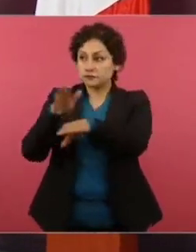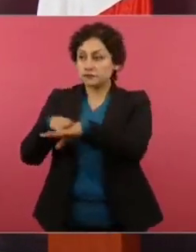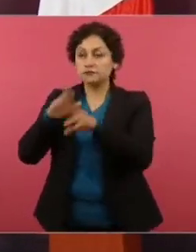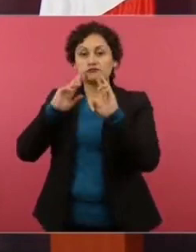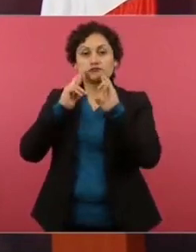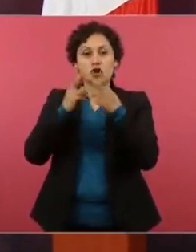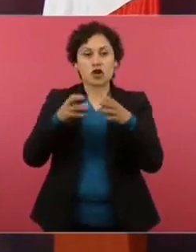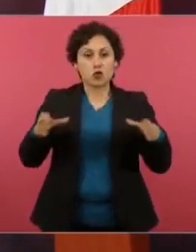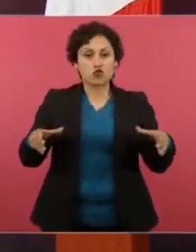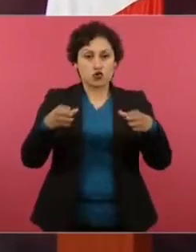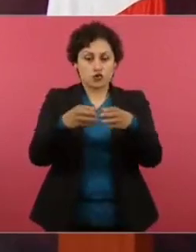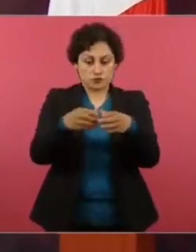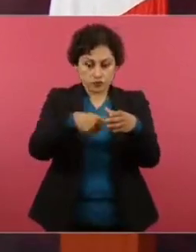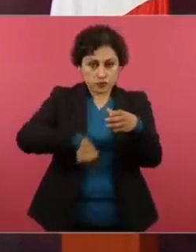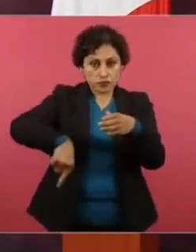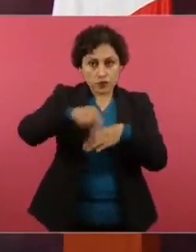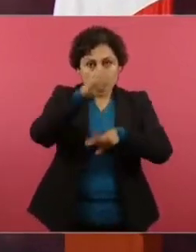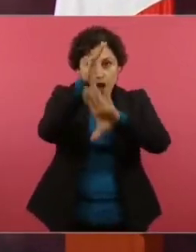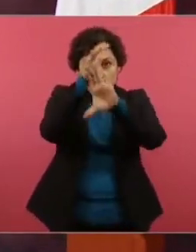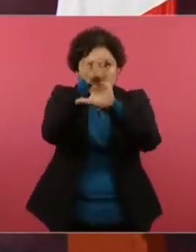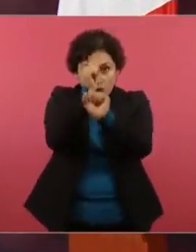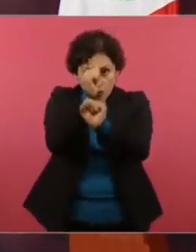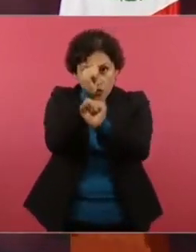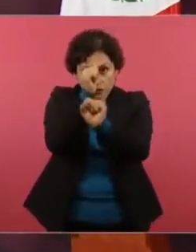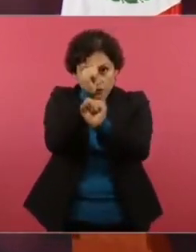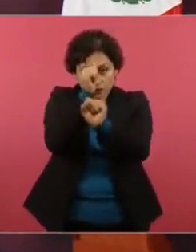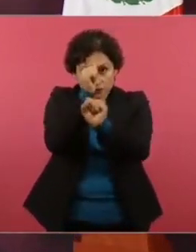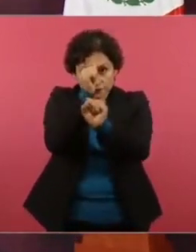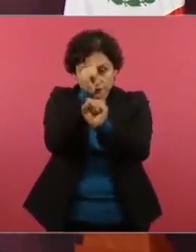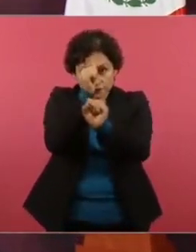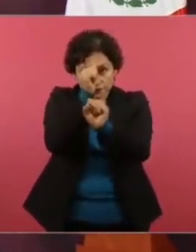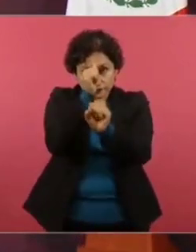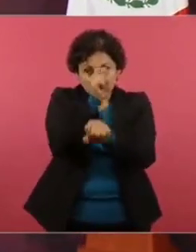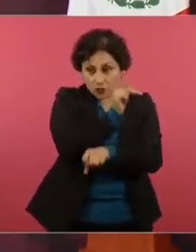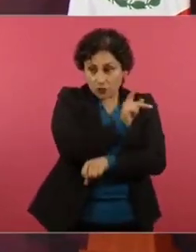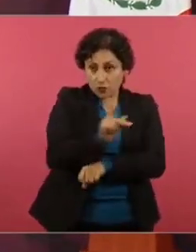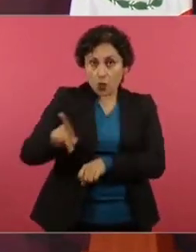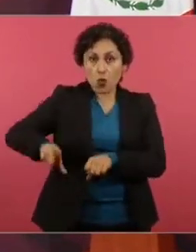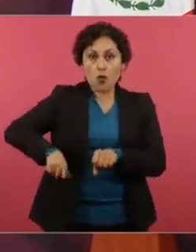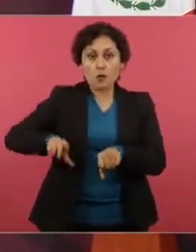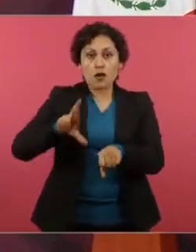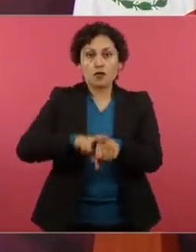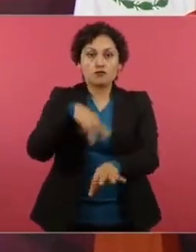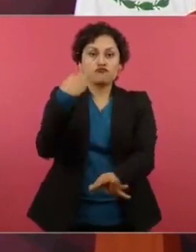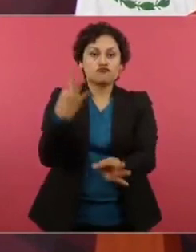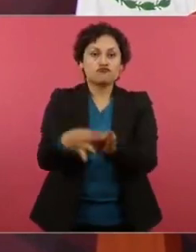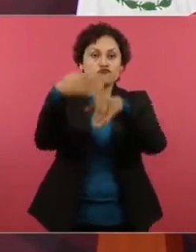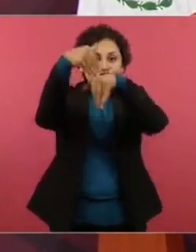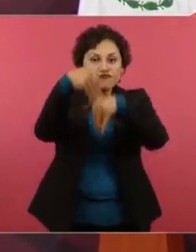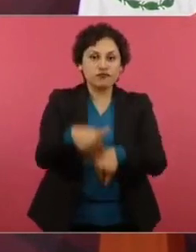y los gobernadores lo han cumplido al pie de la letra y todos.